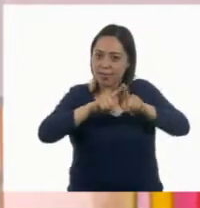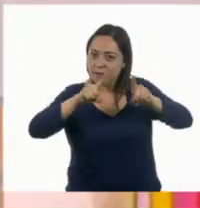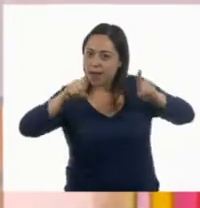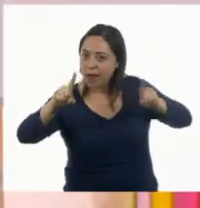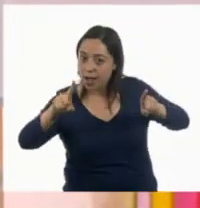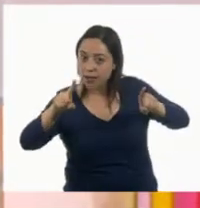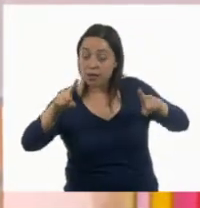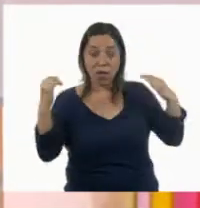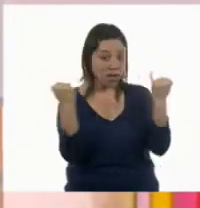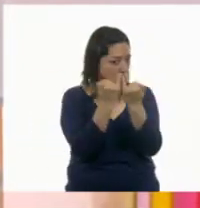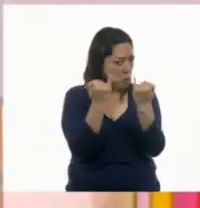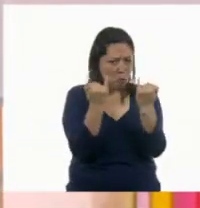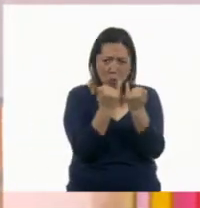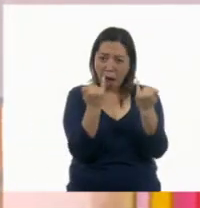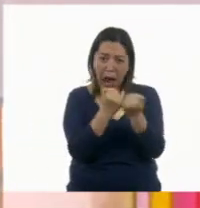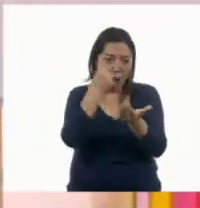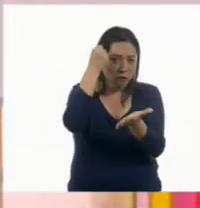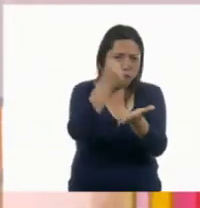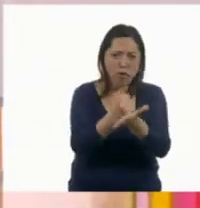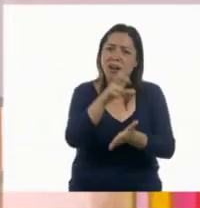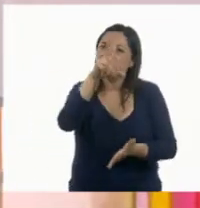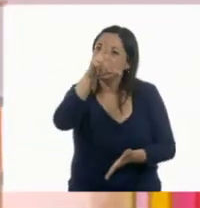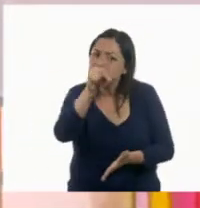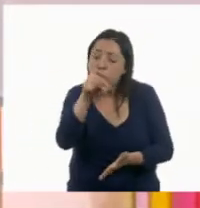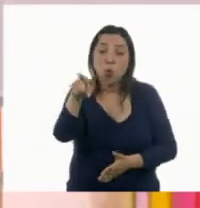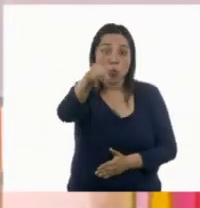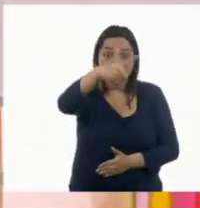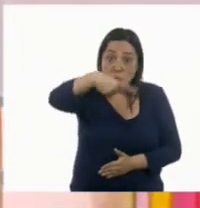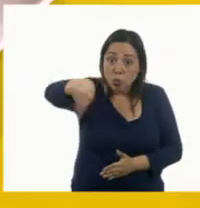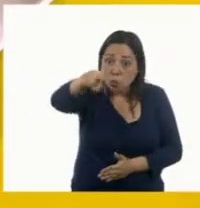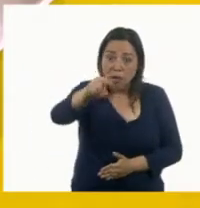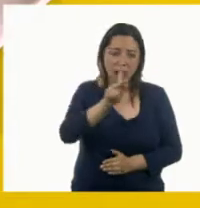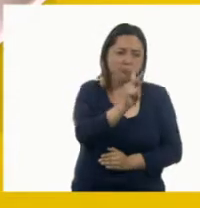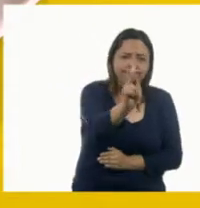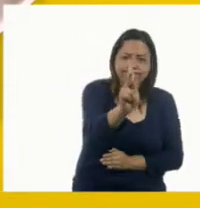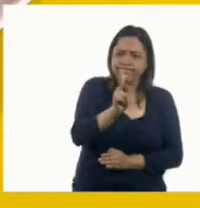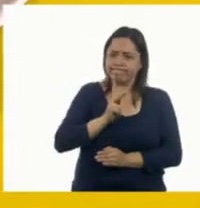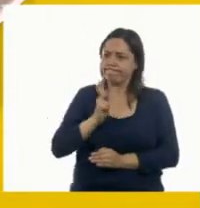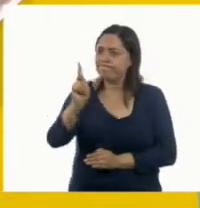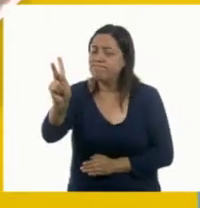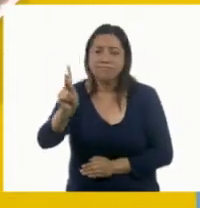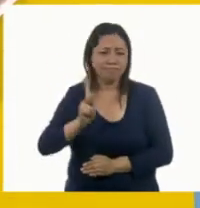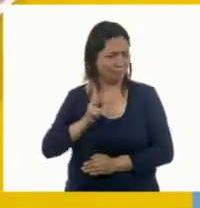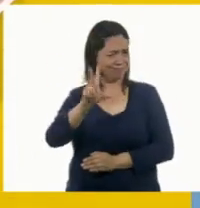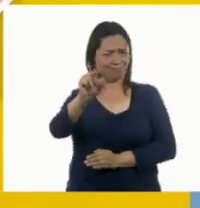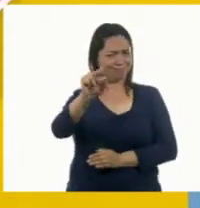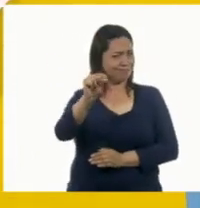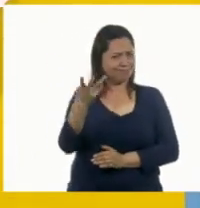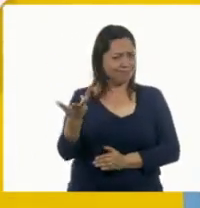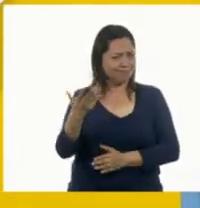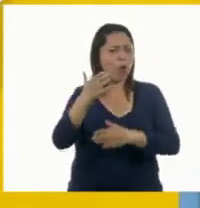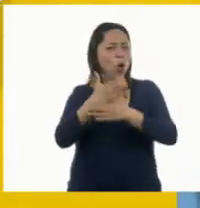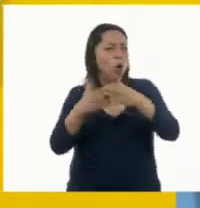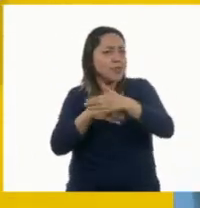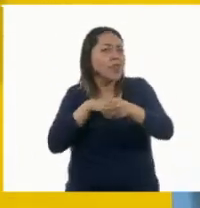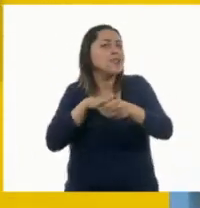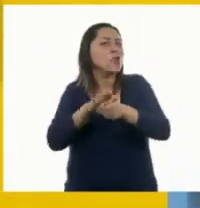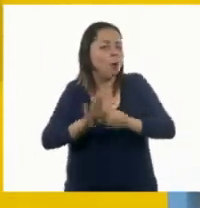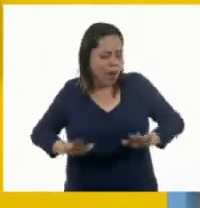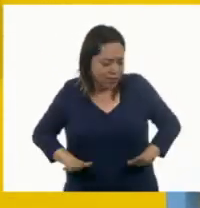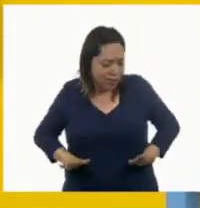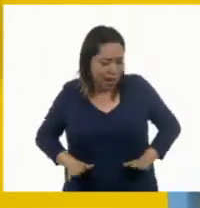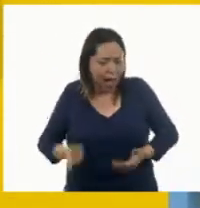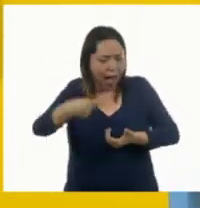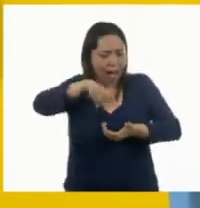ser iguales. Y ustedes tampoco. No tienen por qué parecerse a alguien. ¿Cuáles serán las cualidades que nos hacen únicas y únicos?